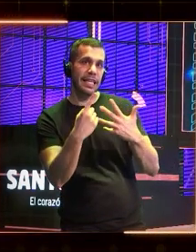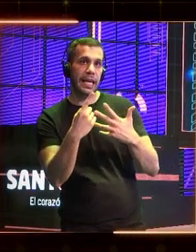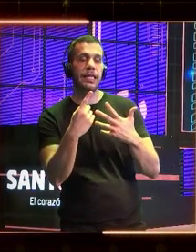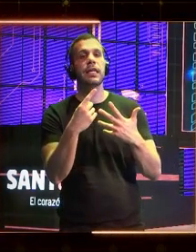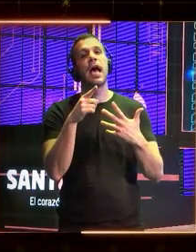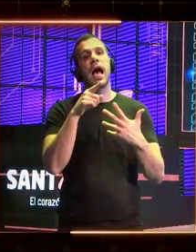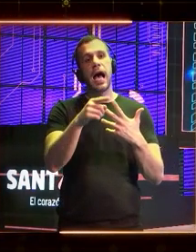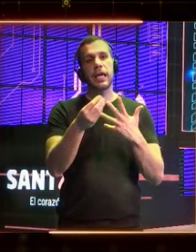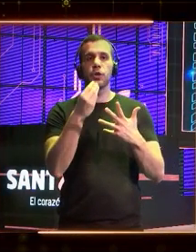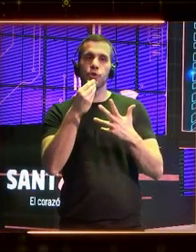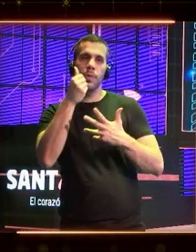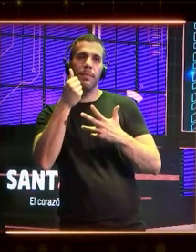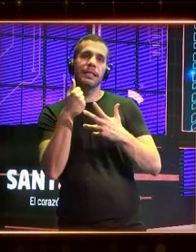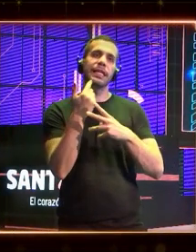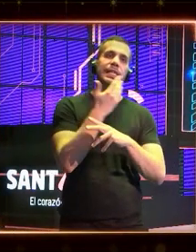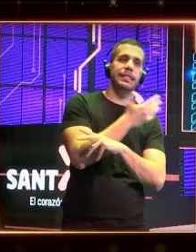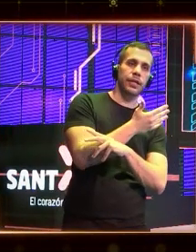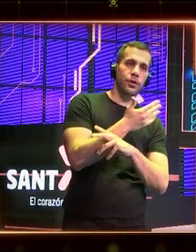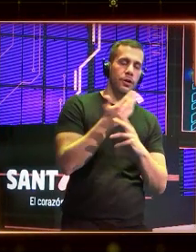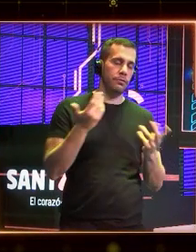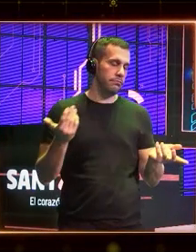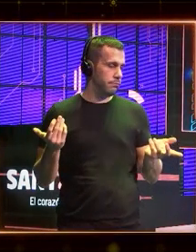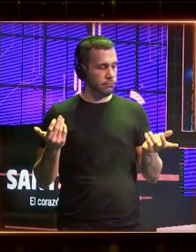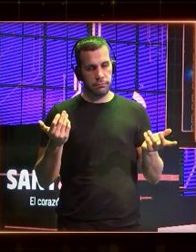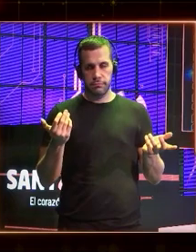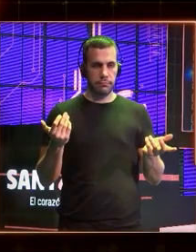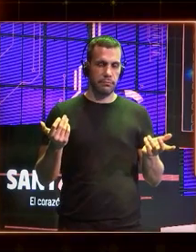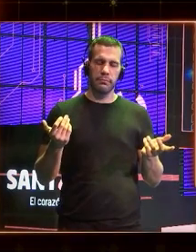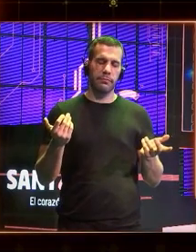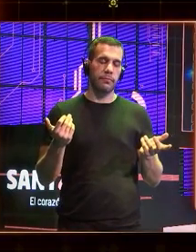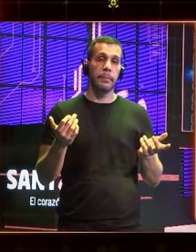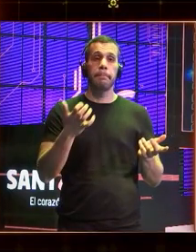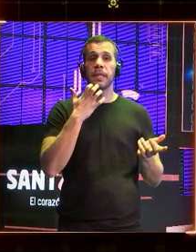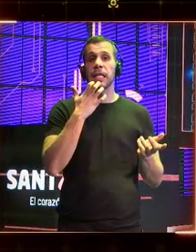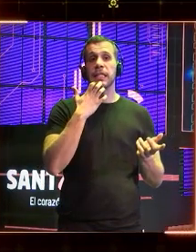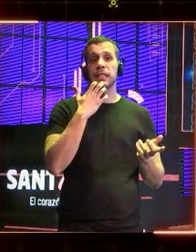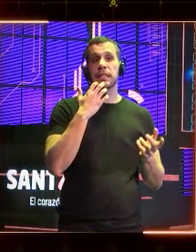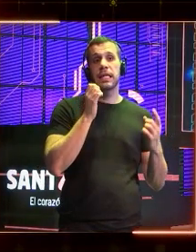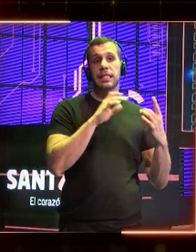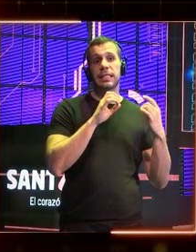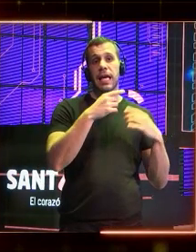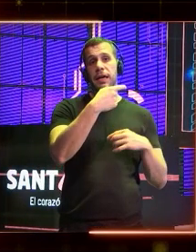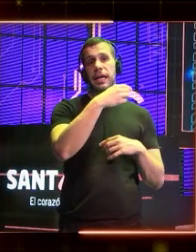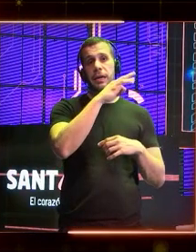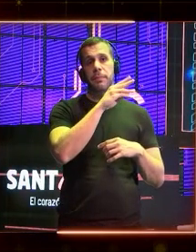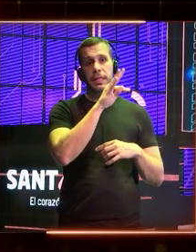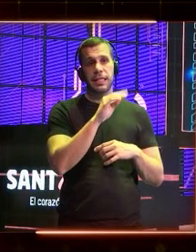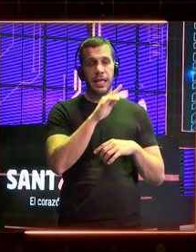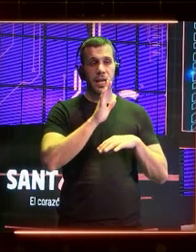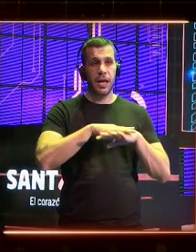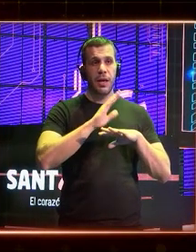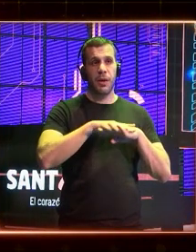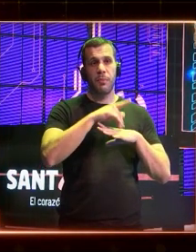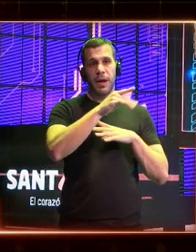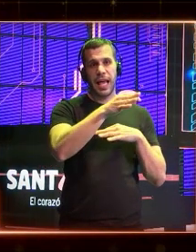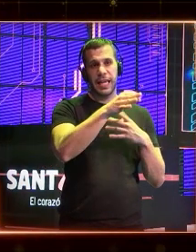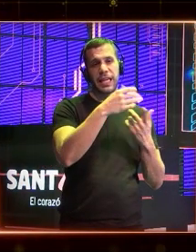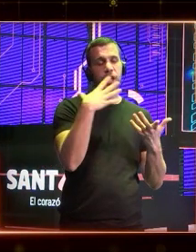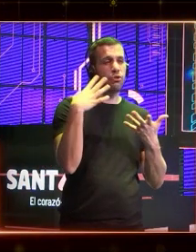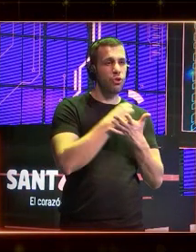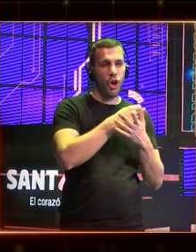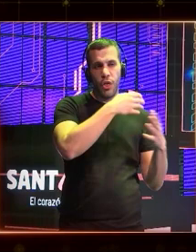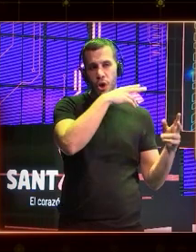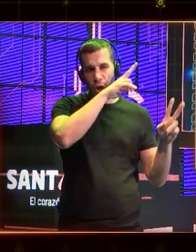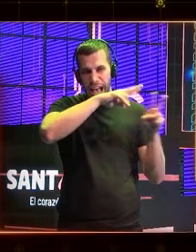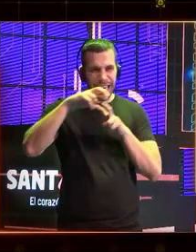y aquí la referencia es el ser humano. Oye, el chat GPT para producir lo que produce y para gestionar los trillones de parámetros que analiza necesita